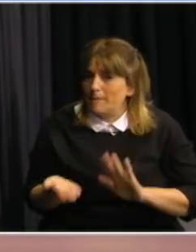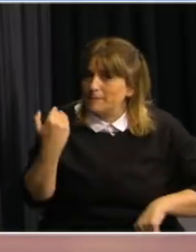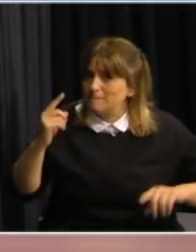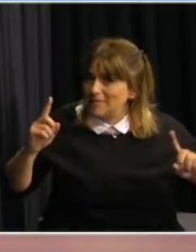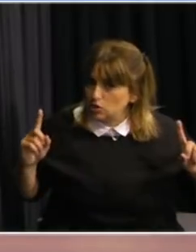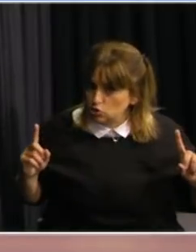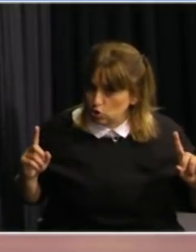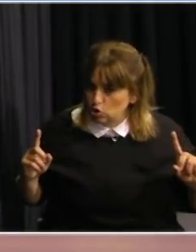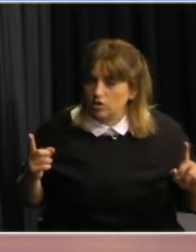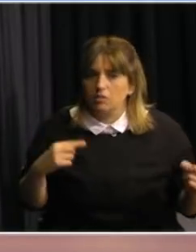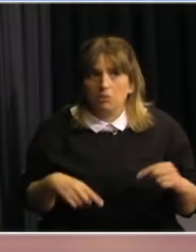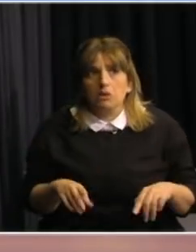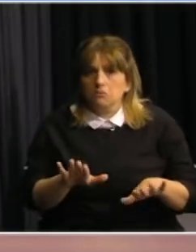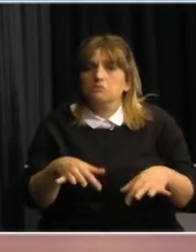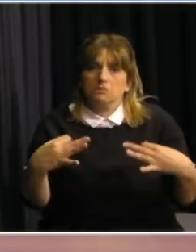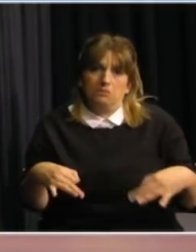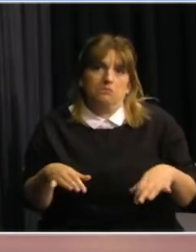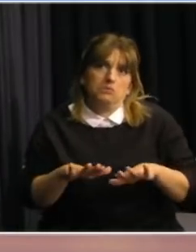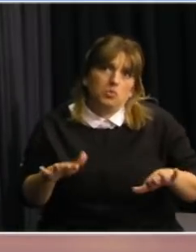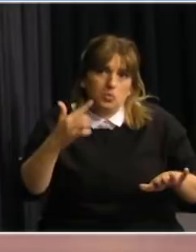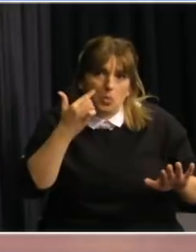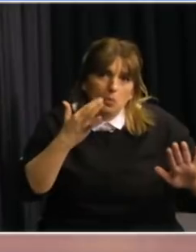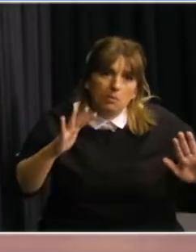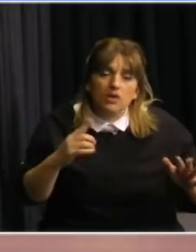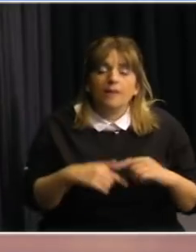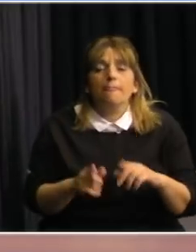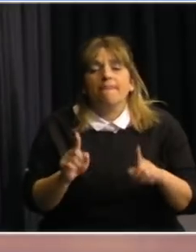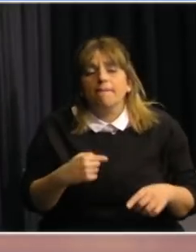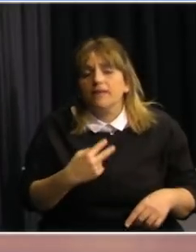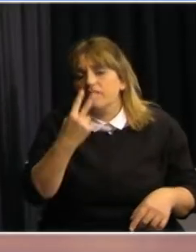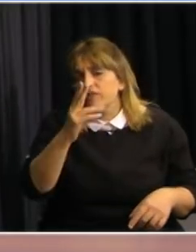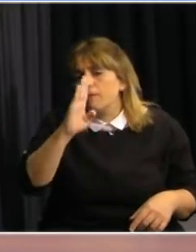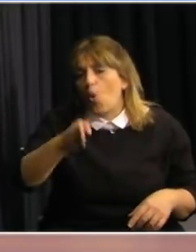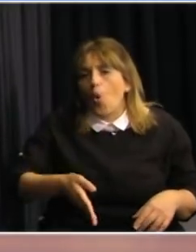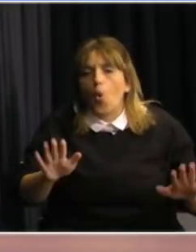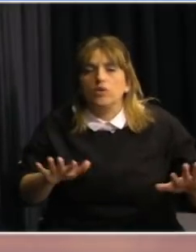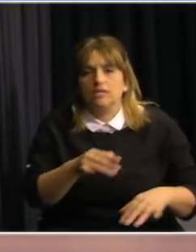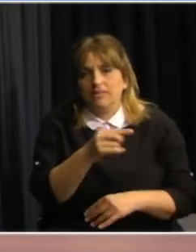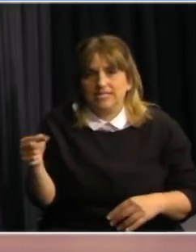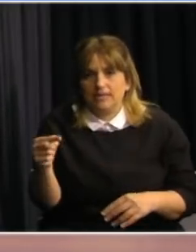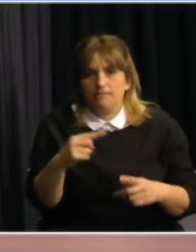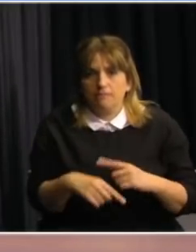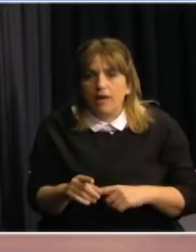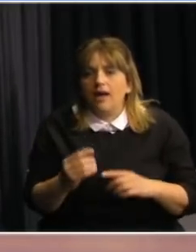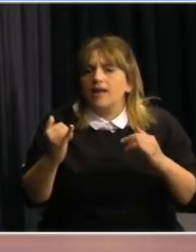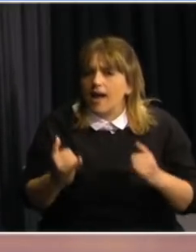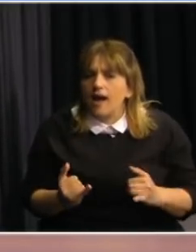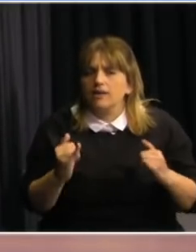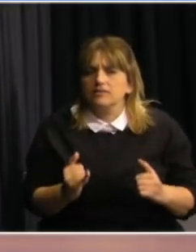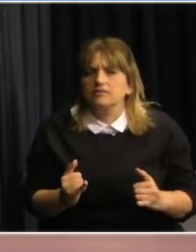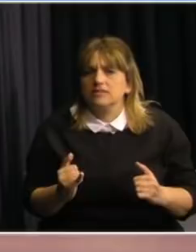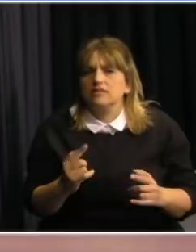sigue siendo la cantidad moderada. Y consistente con eso hemos visto en las últimas semanas que hay un